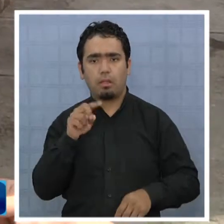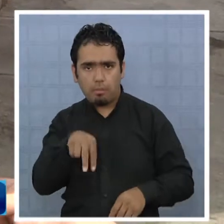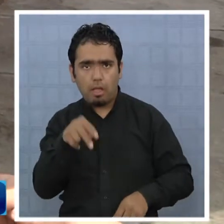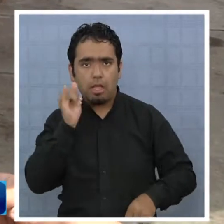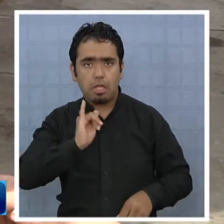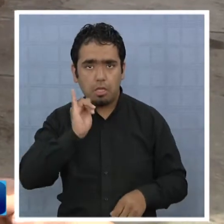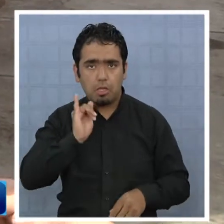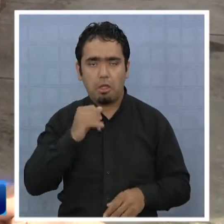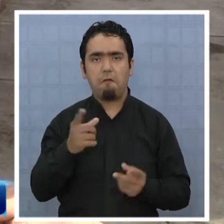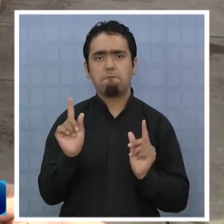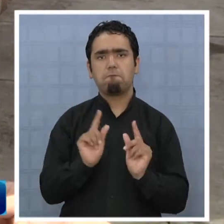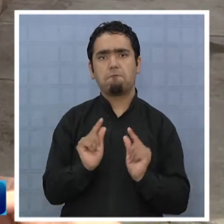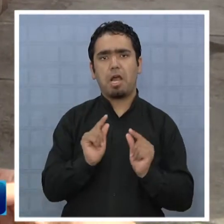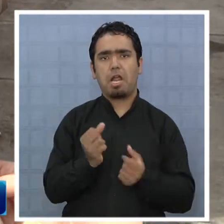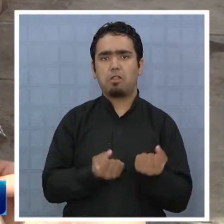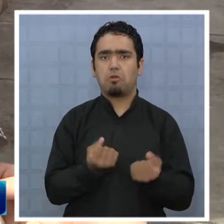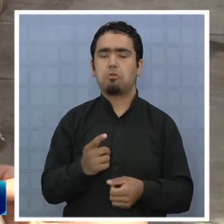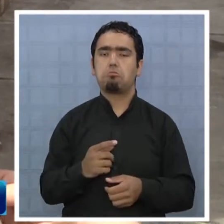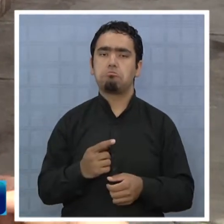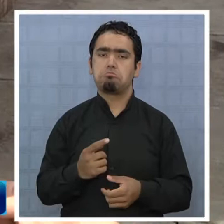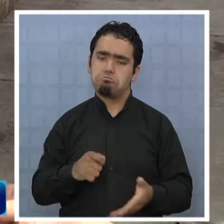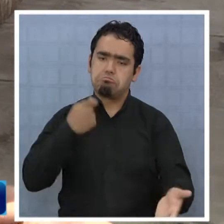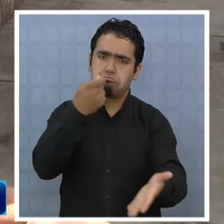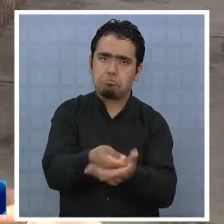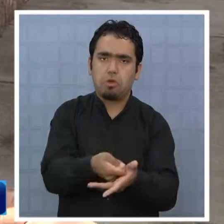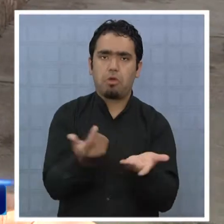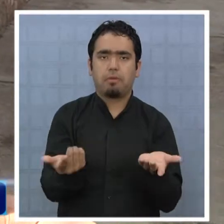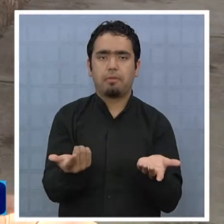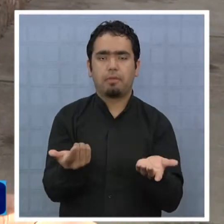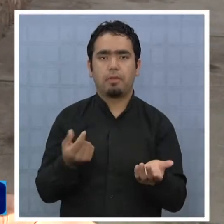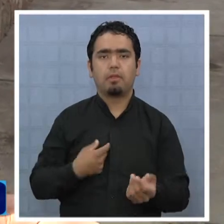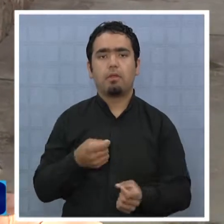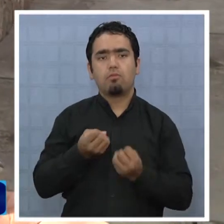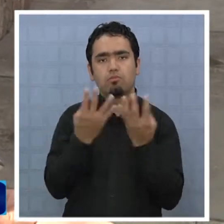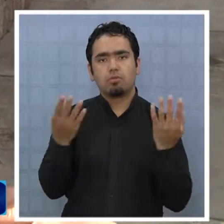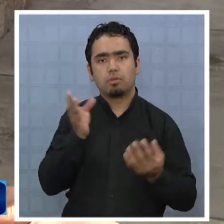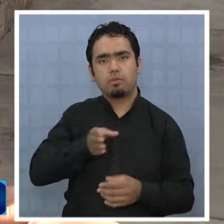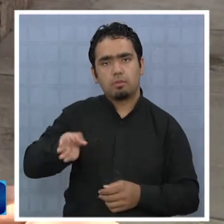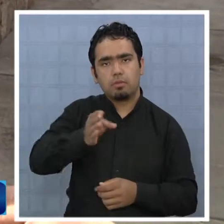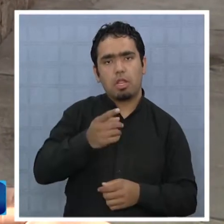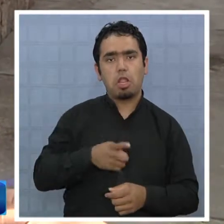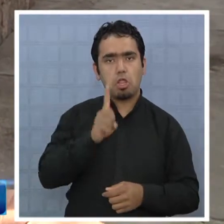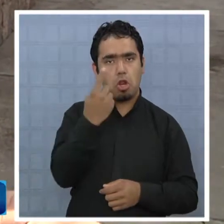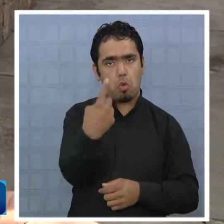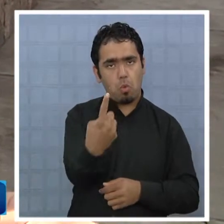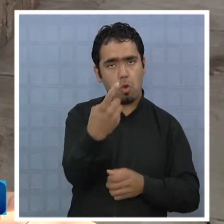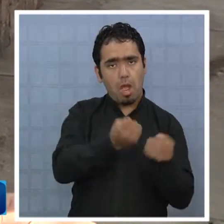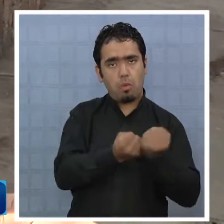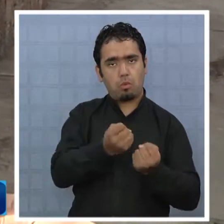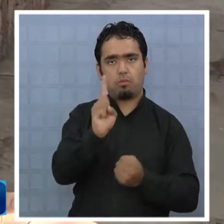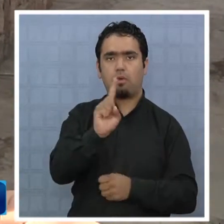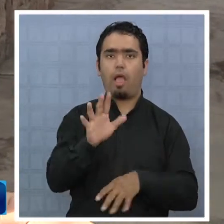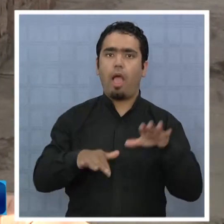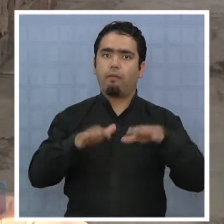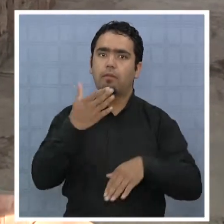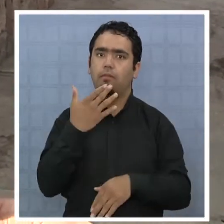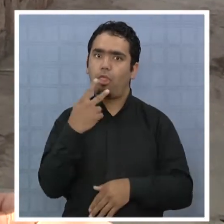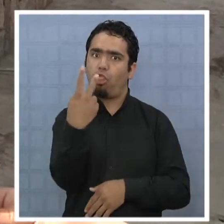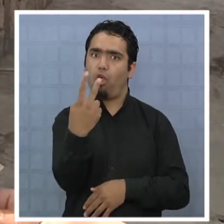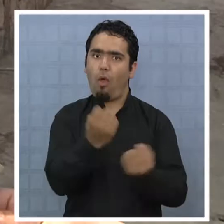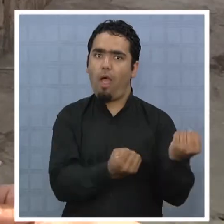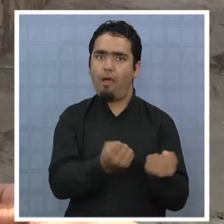al ser tan baratos también es más opción para poder comprarlo, entonces por lo tanto la gran mayoría de las personas no tiene solo un auto, sino que tiene dos.